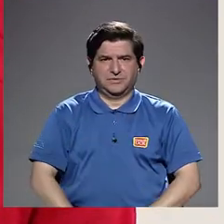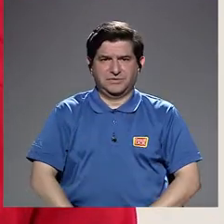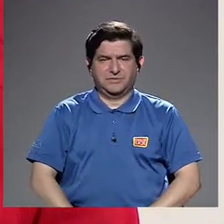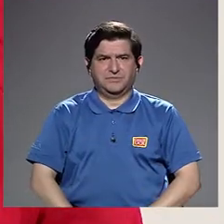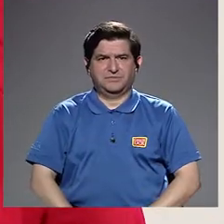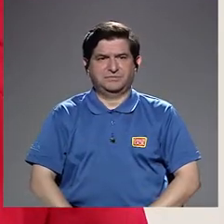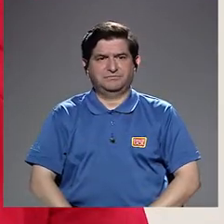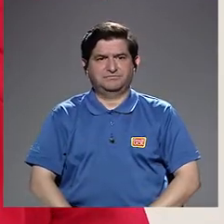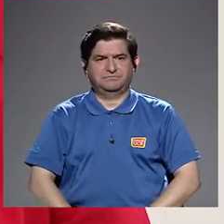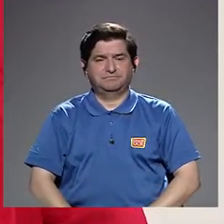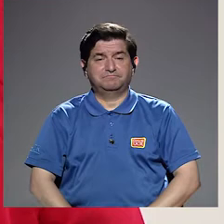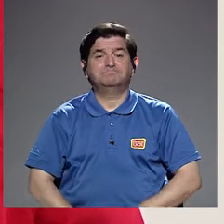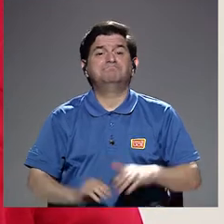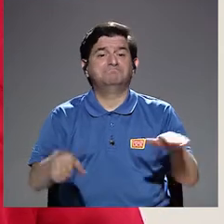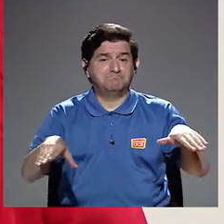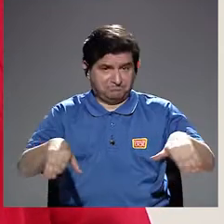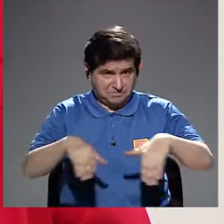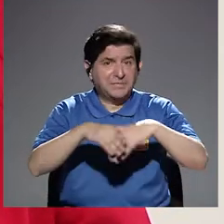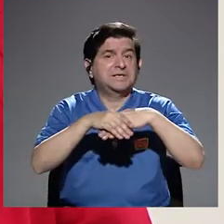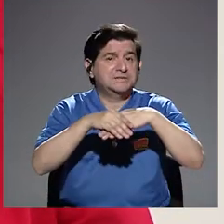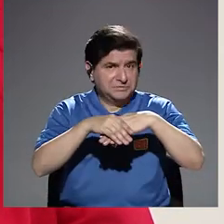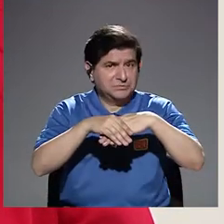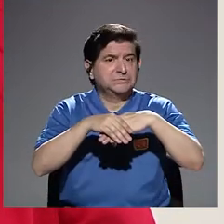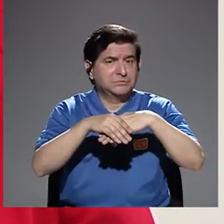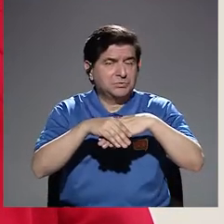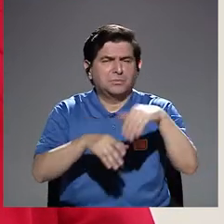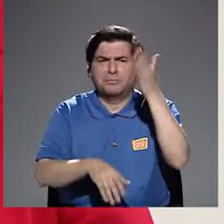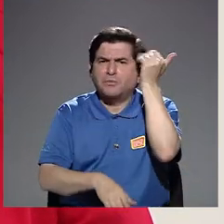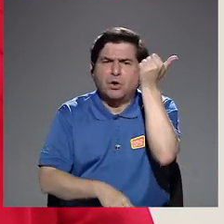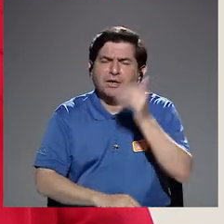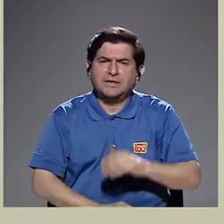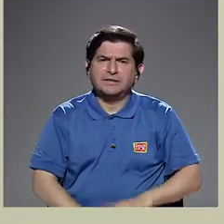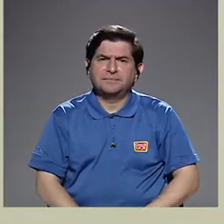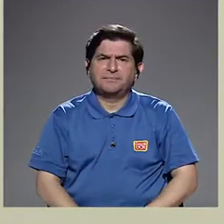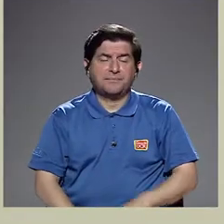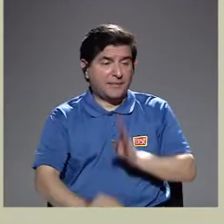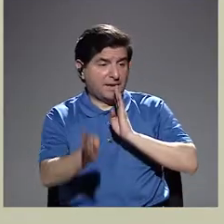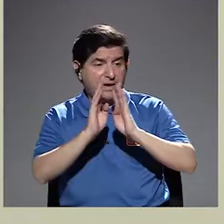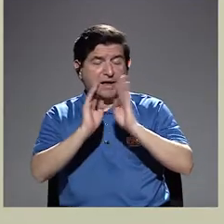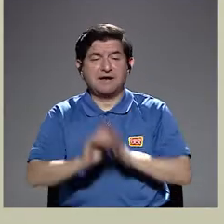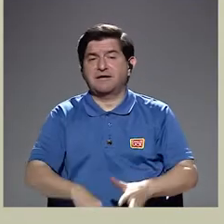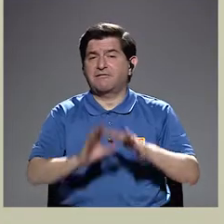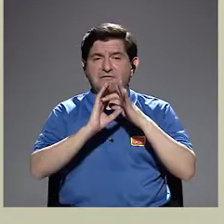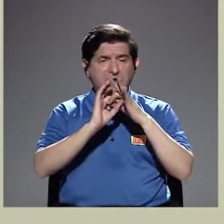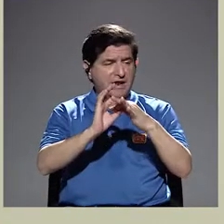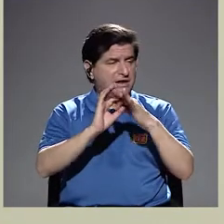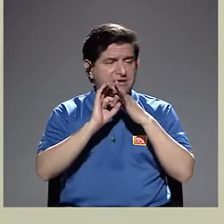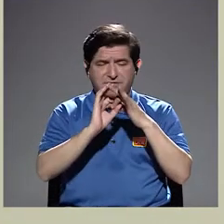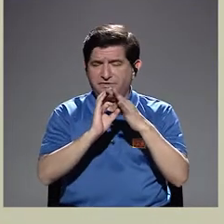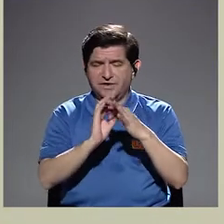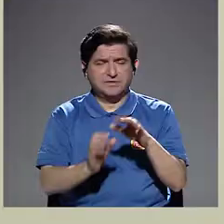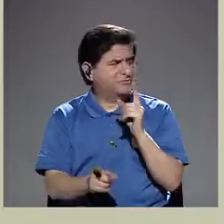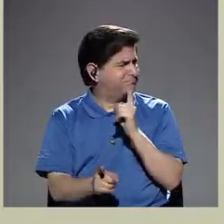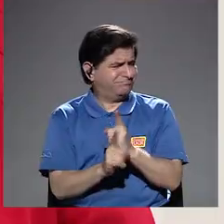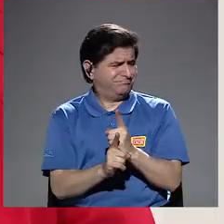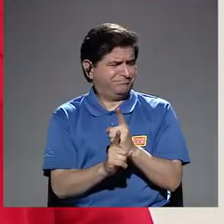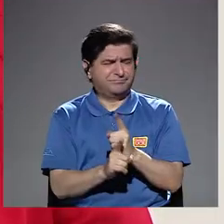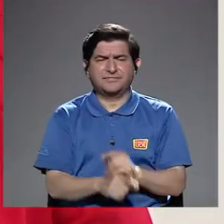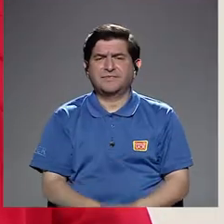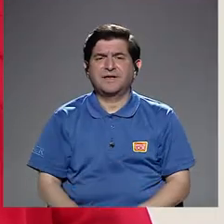matrimonio, ¿verdad? Porque realmente al hablar de relaciones impropias estamos ya